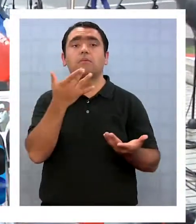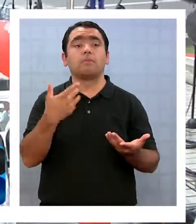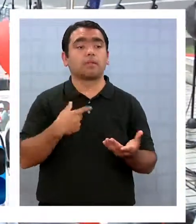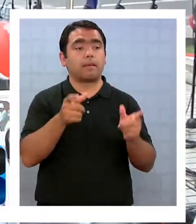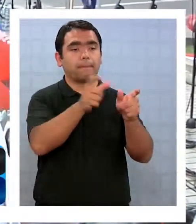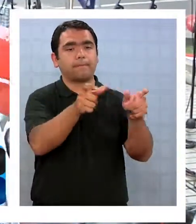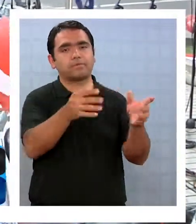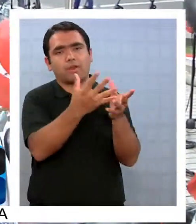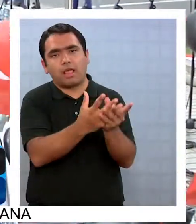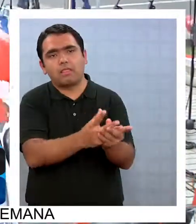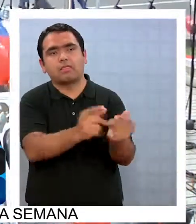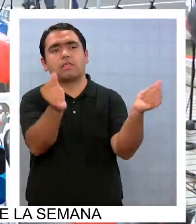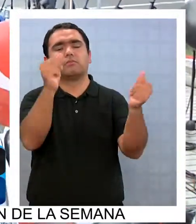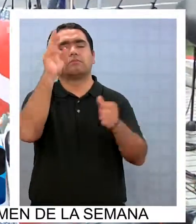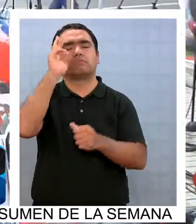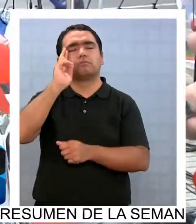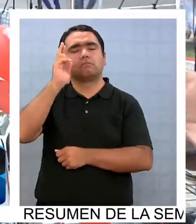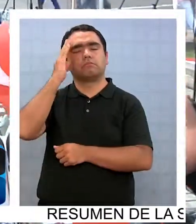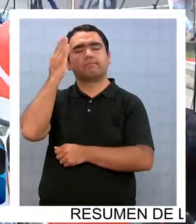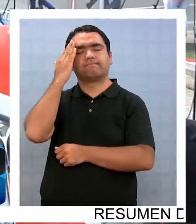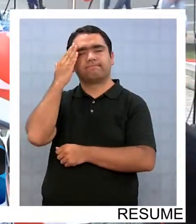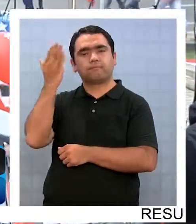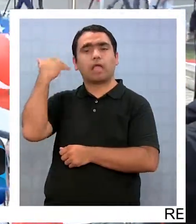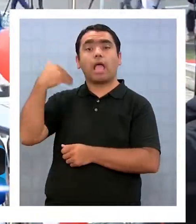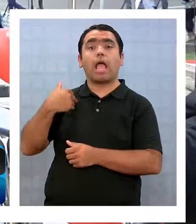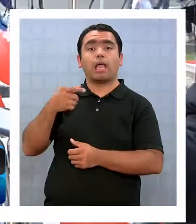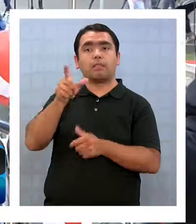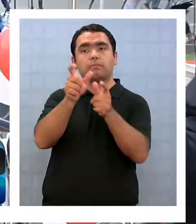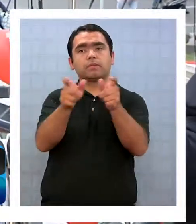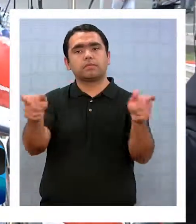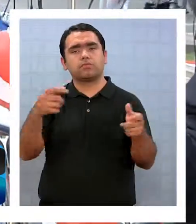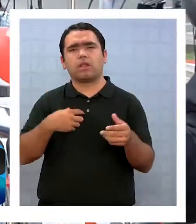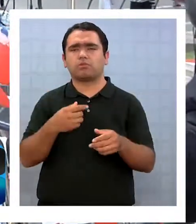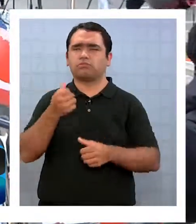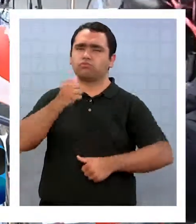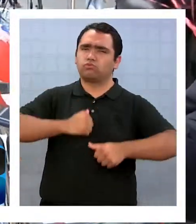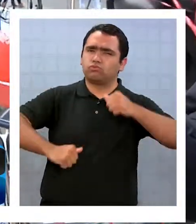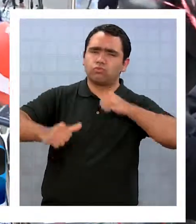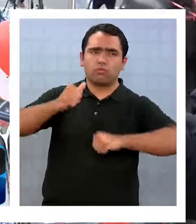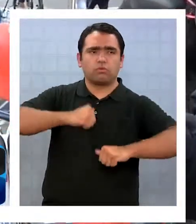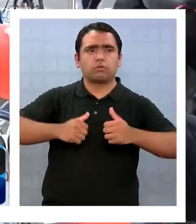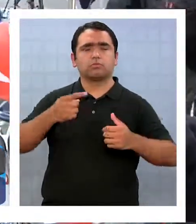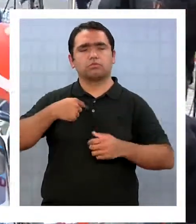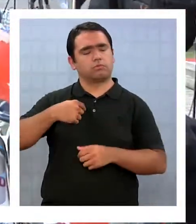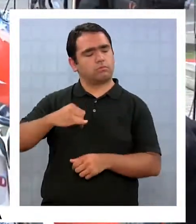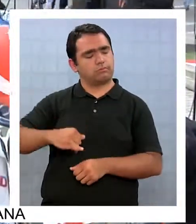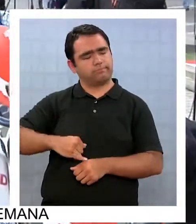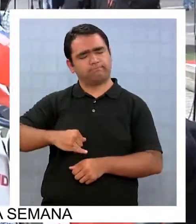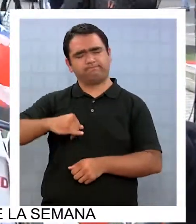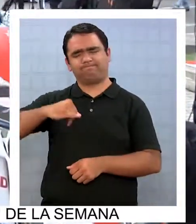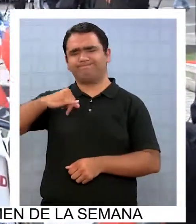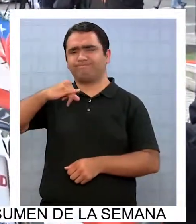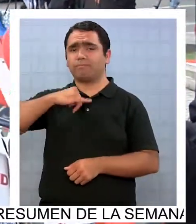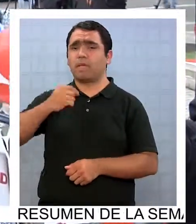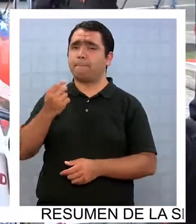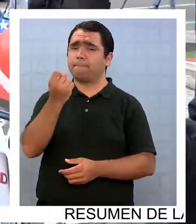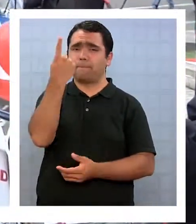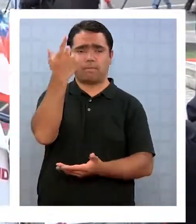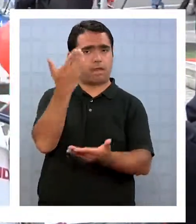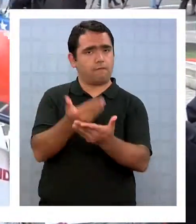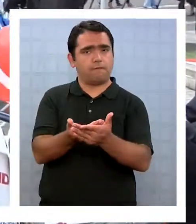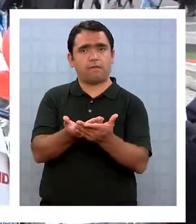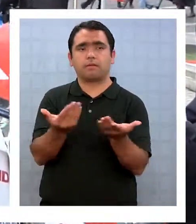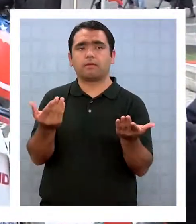desaparecidos, a toda nuestra gente que sufrió la dictadura. Es un honor muy grande poder hacerlo, primera vez que lo hago,